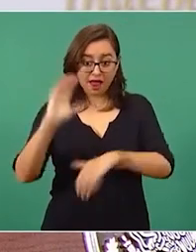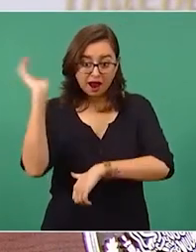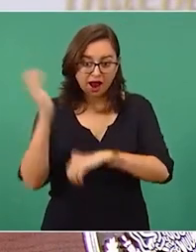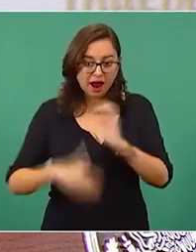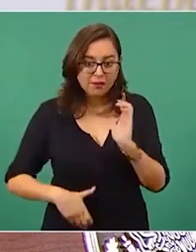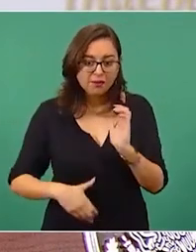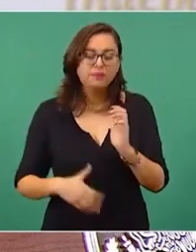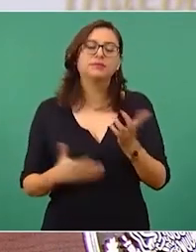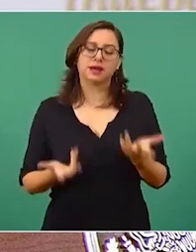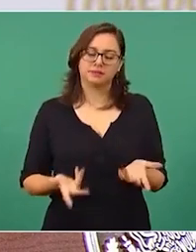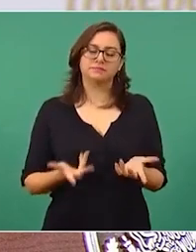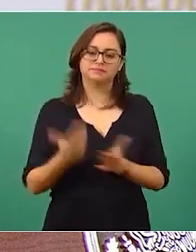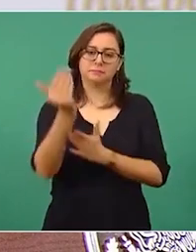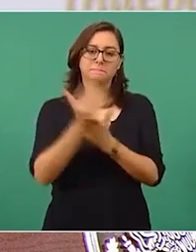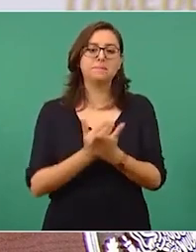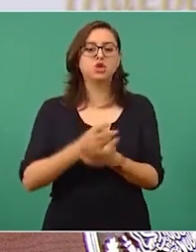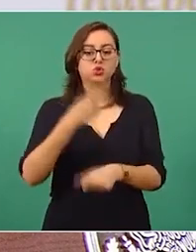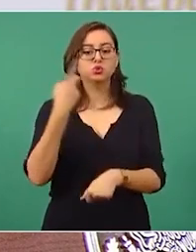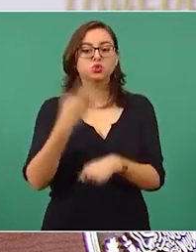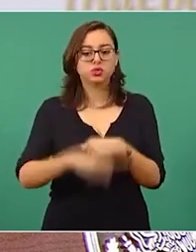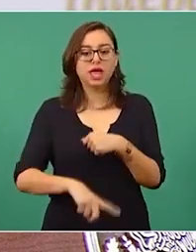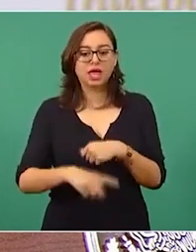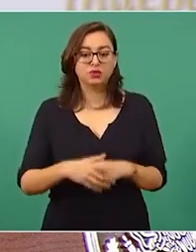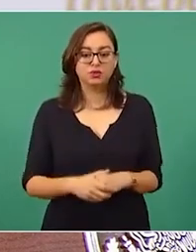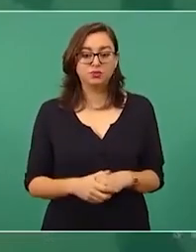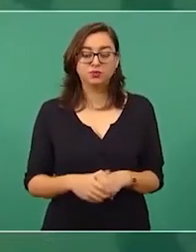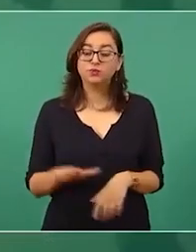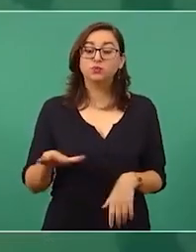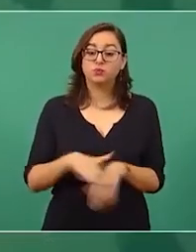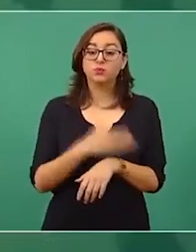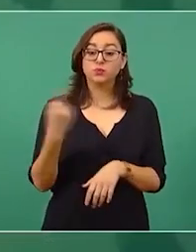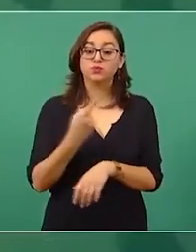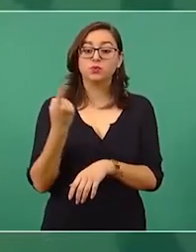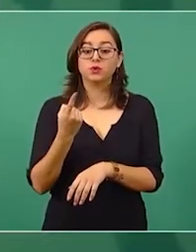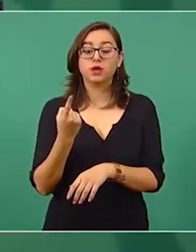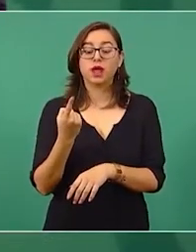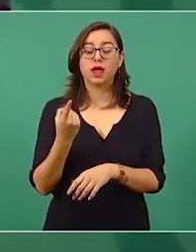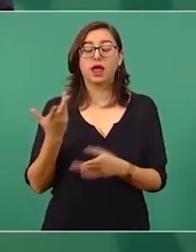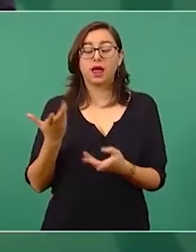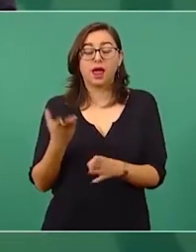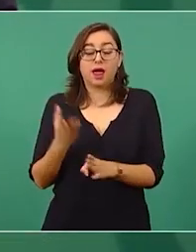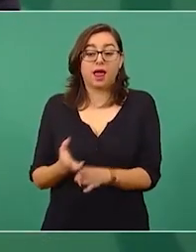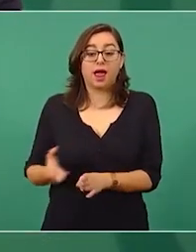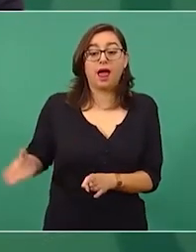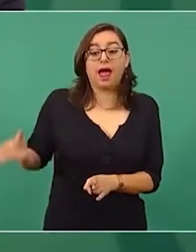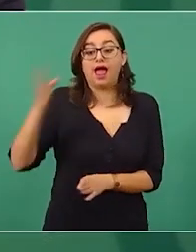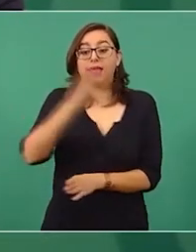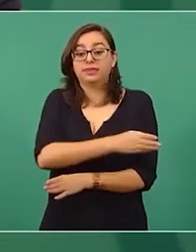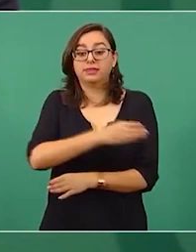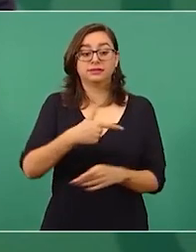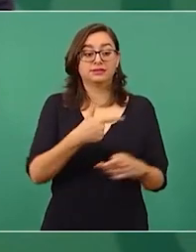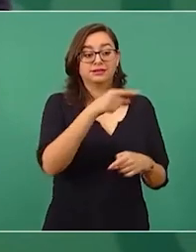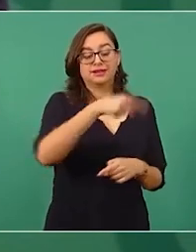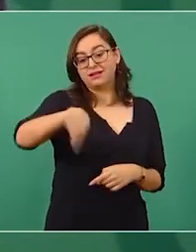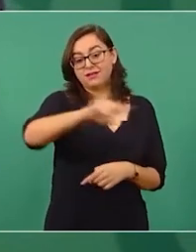de que se tiene una ideología